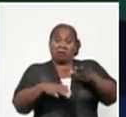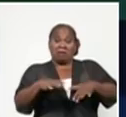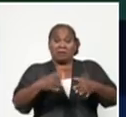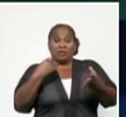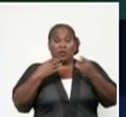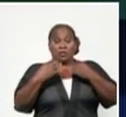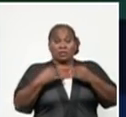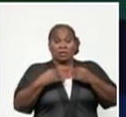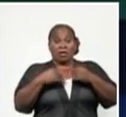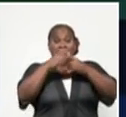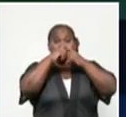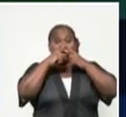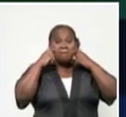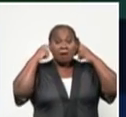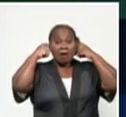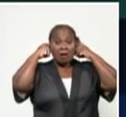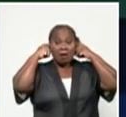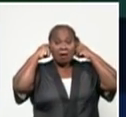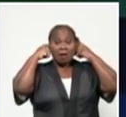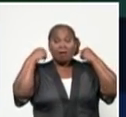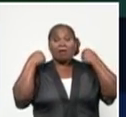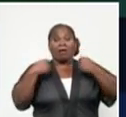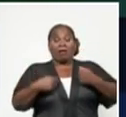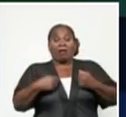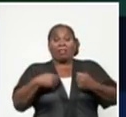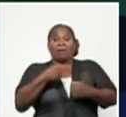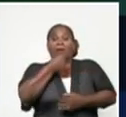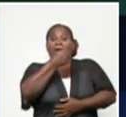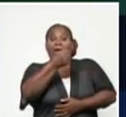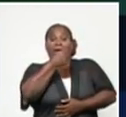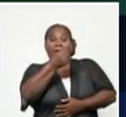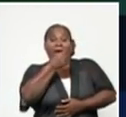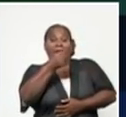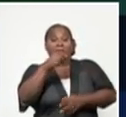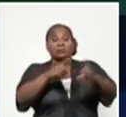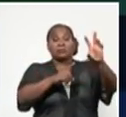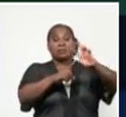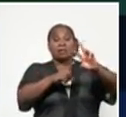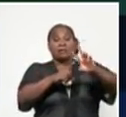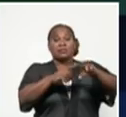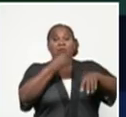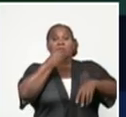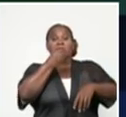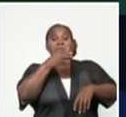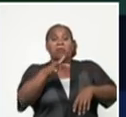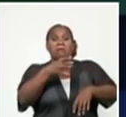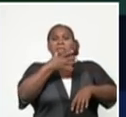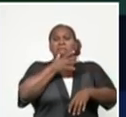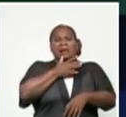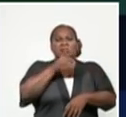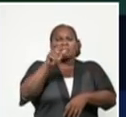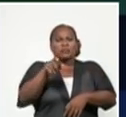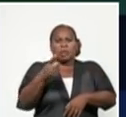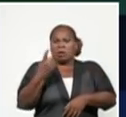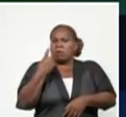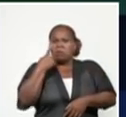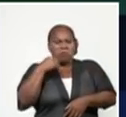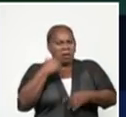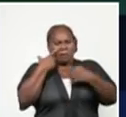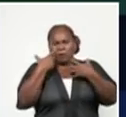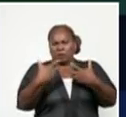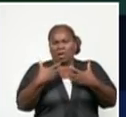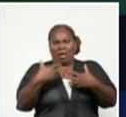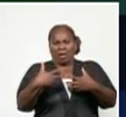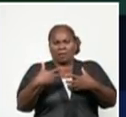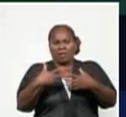mascarilla en los medios de comunicación puede transmitir la sensación de que no es necesario. Y yo